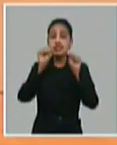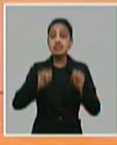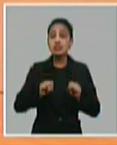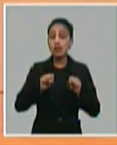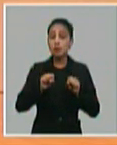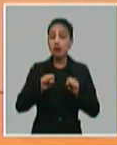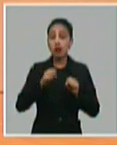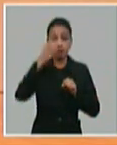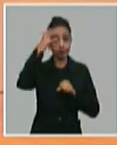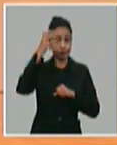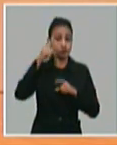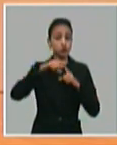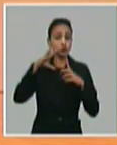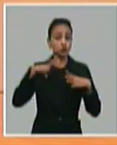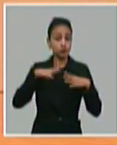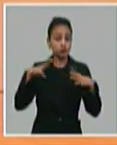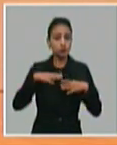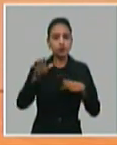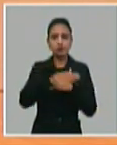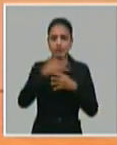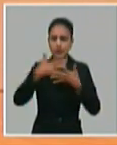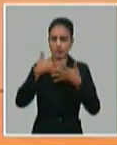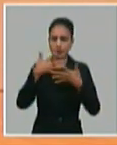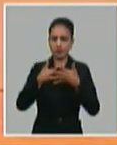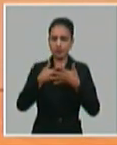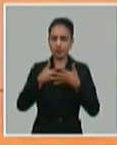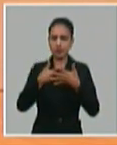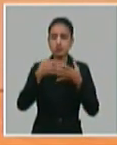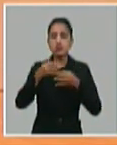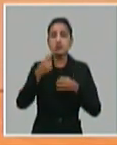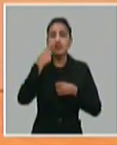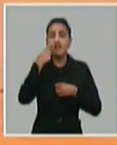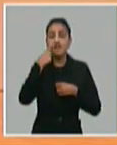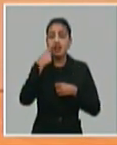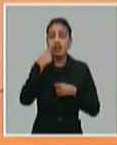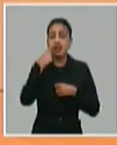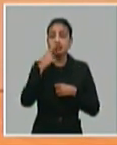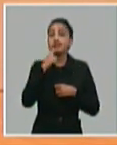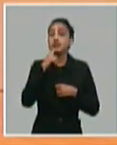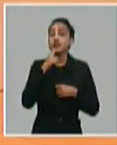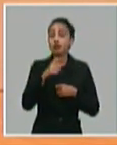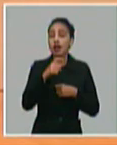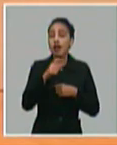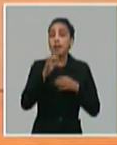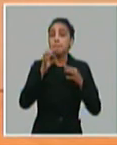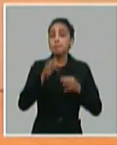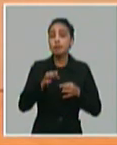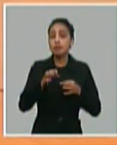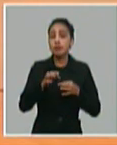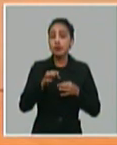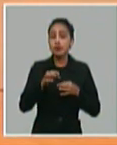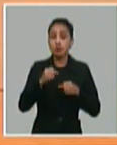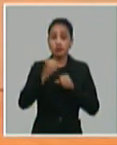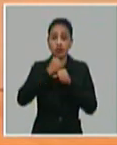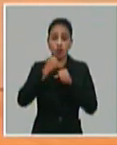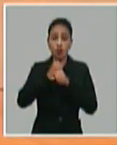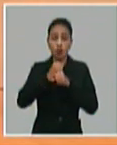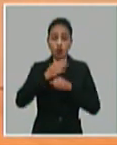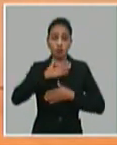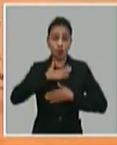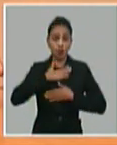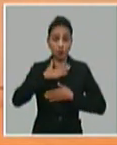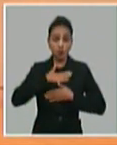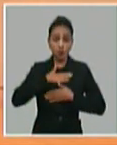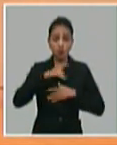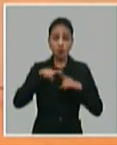estatal turístico, las diferentes empresas. va a haber un impacto muy fuerte en el sector no estatal, y lo queremos explicar